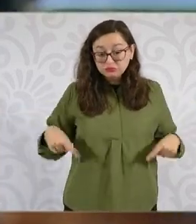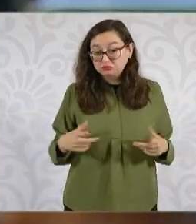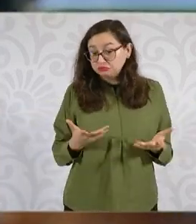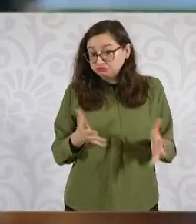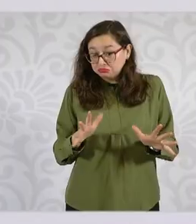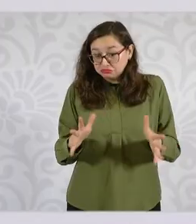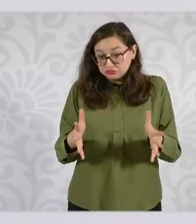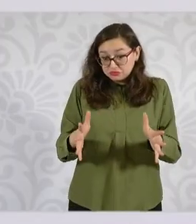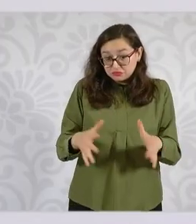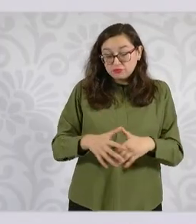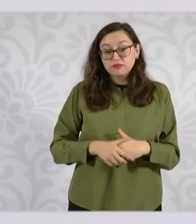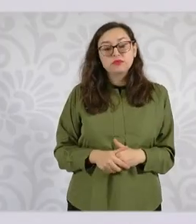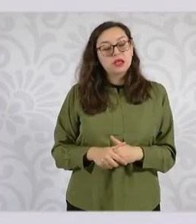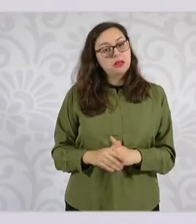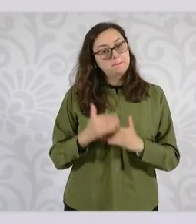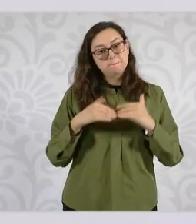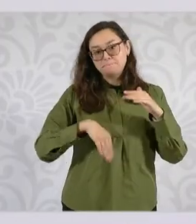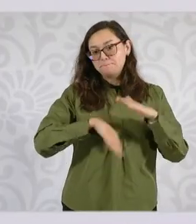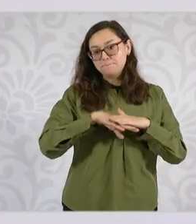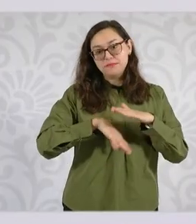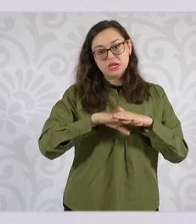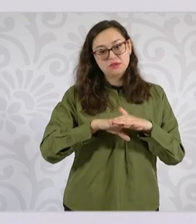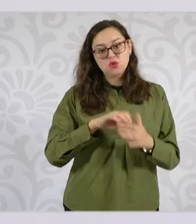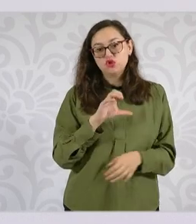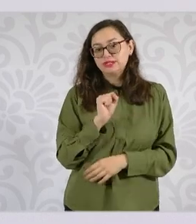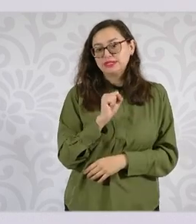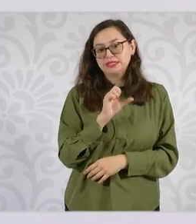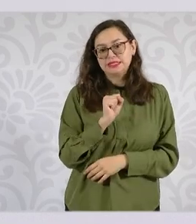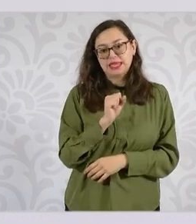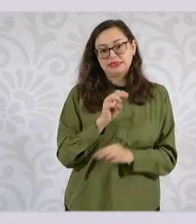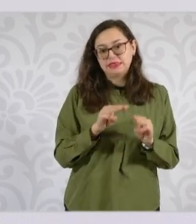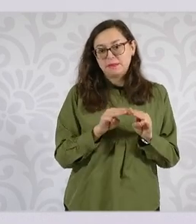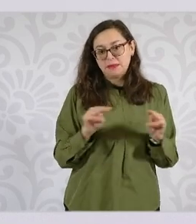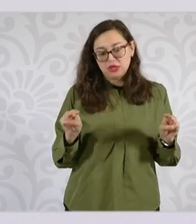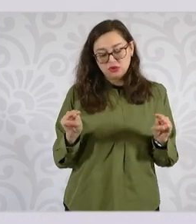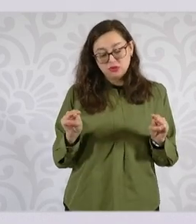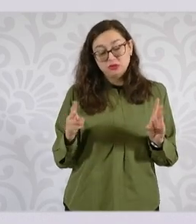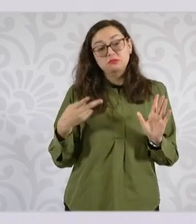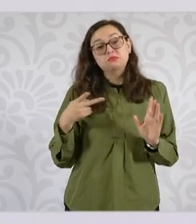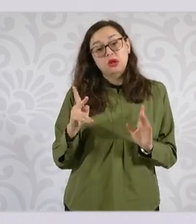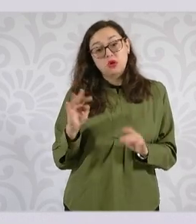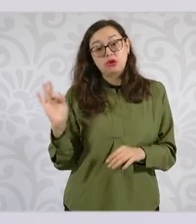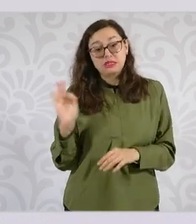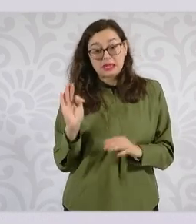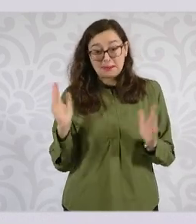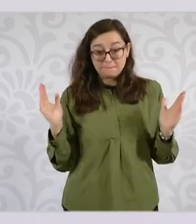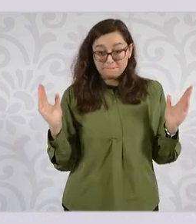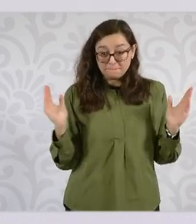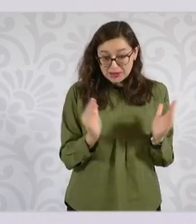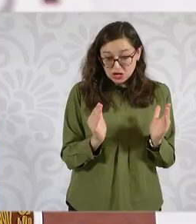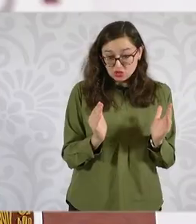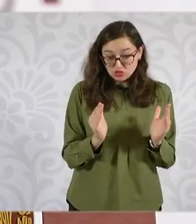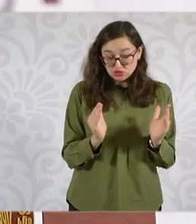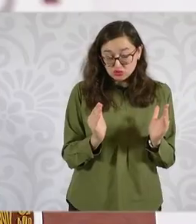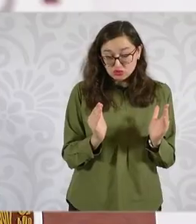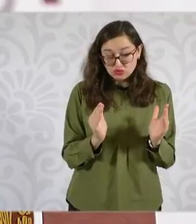60 metros cuadrados, si son un poco menores, tendrían que ser para